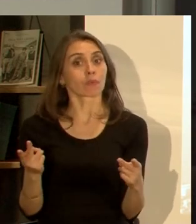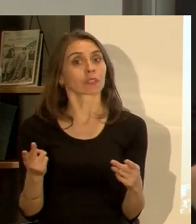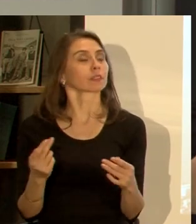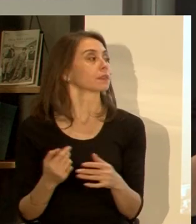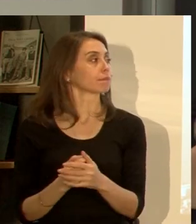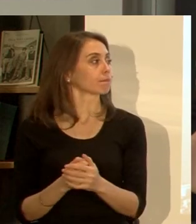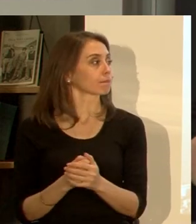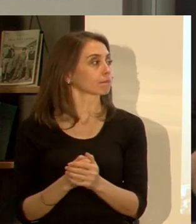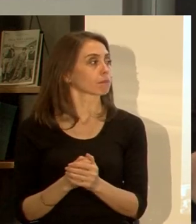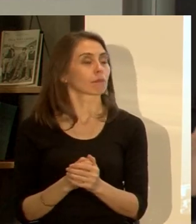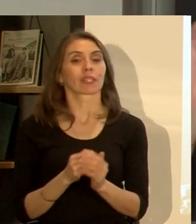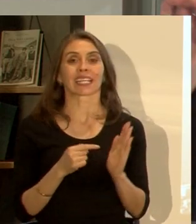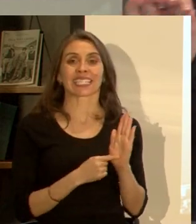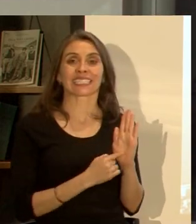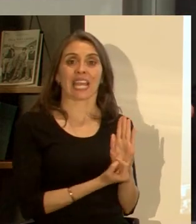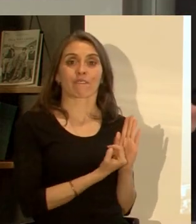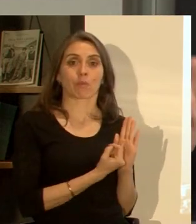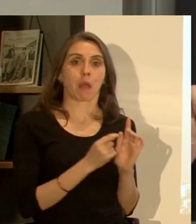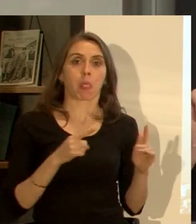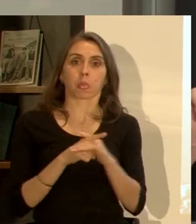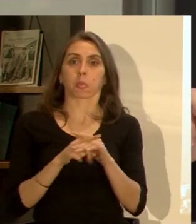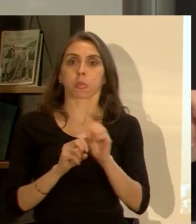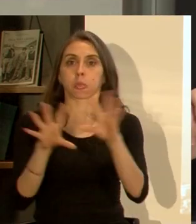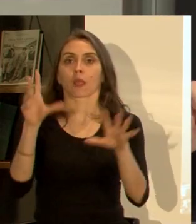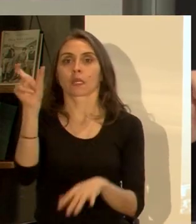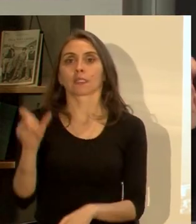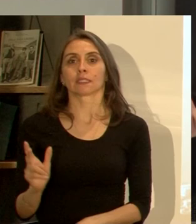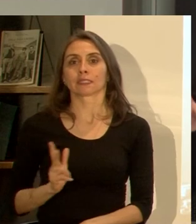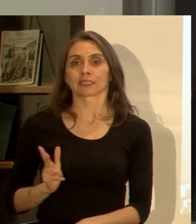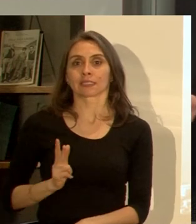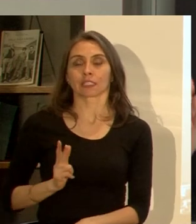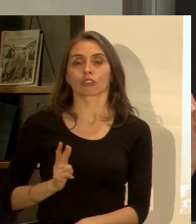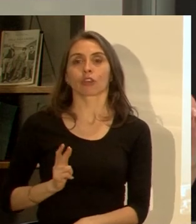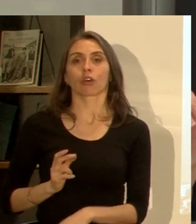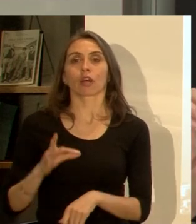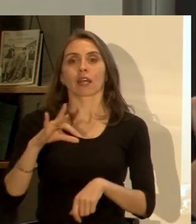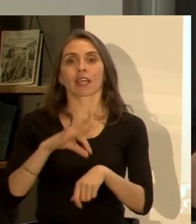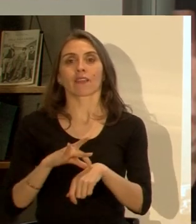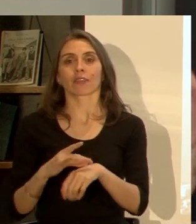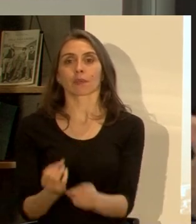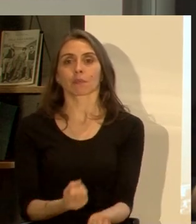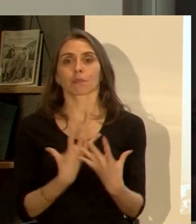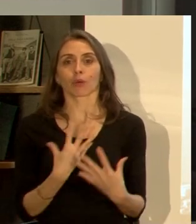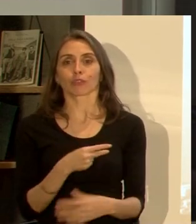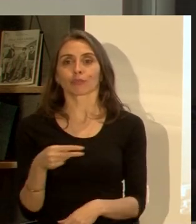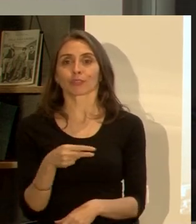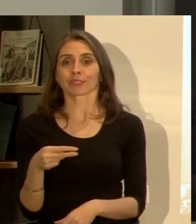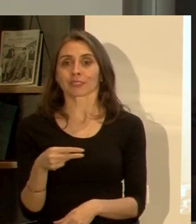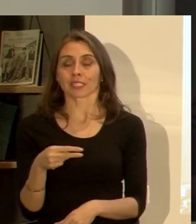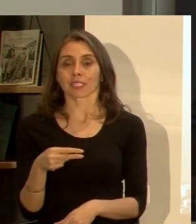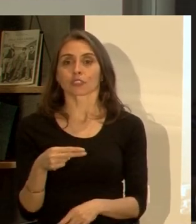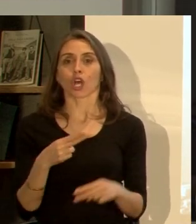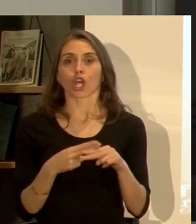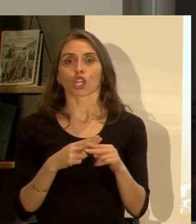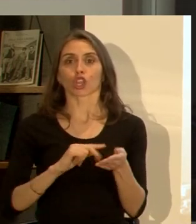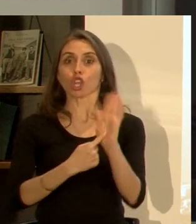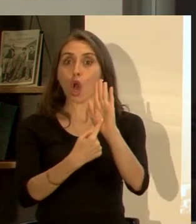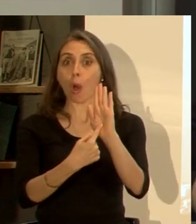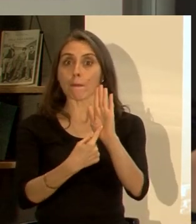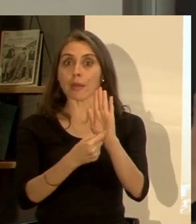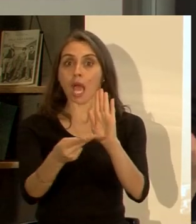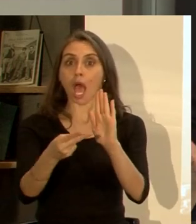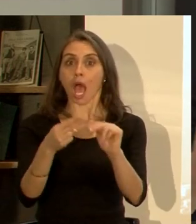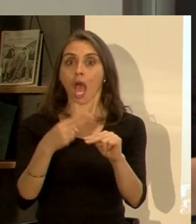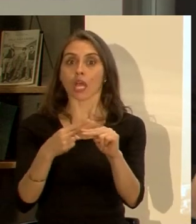esto se filtró entonces de pronto el señor que tenía alguna infección de transmisión sexual apareció googleó su nombre y